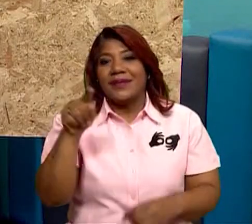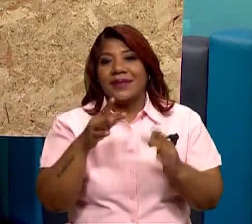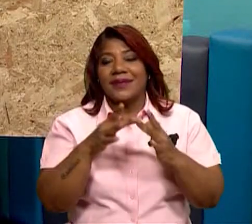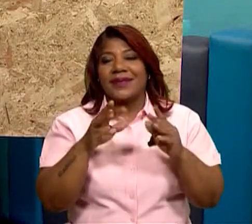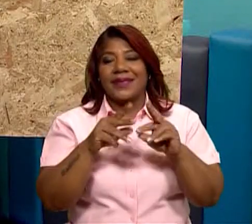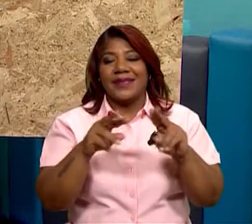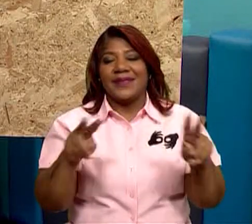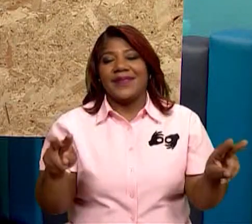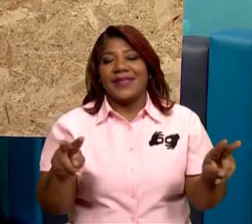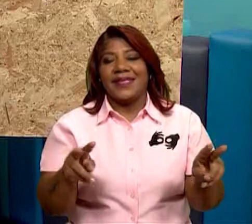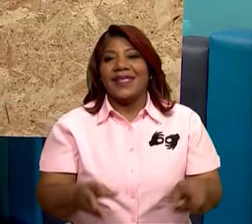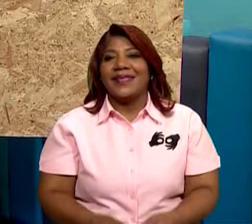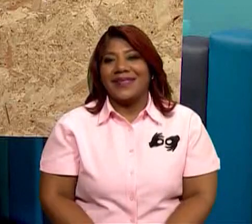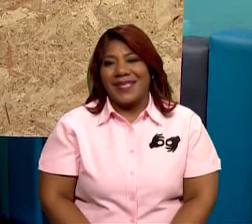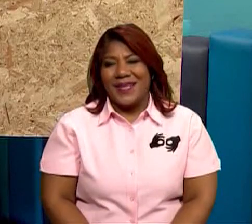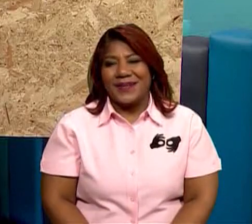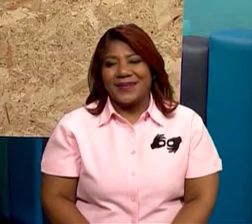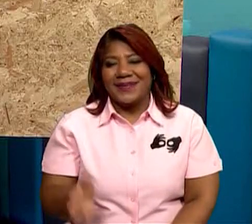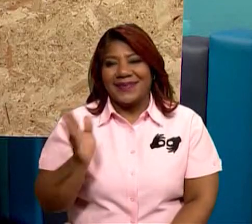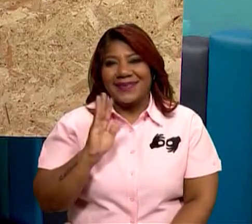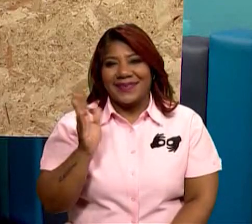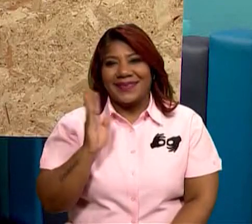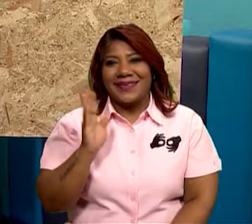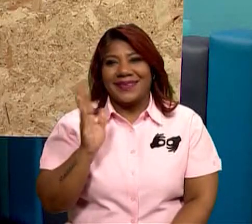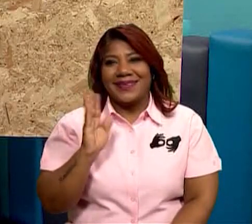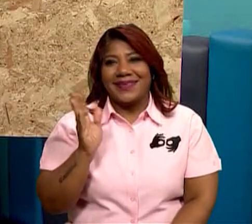conecta con la diversidad. ¡Chao!